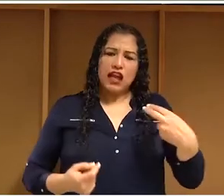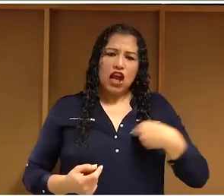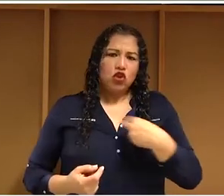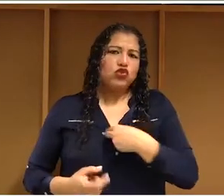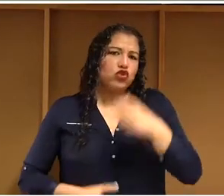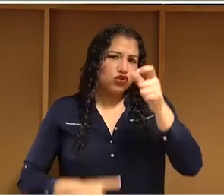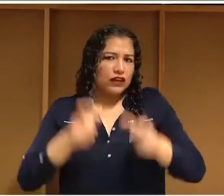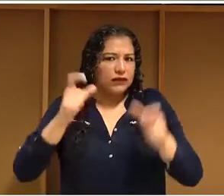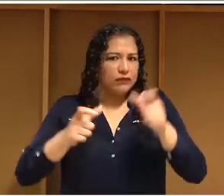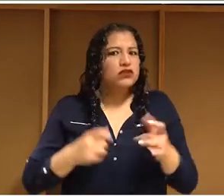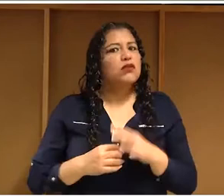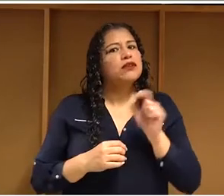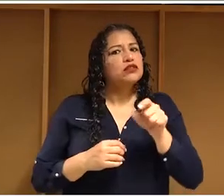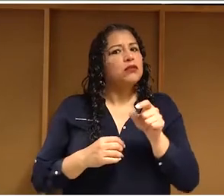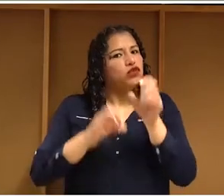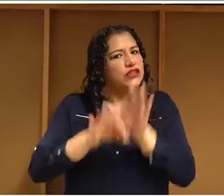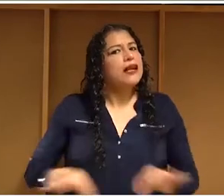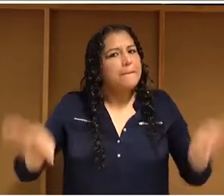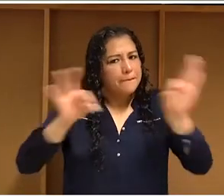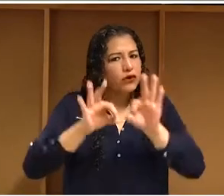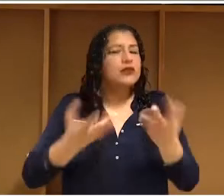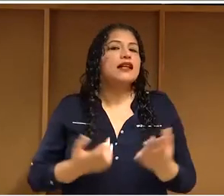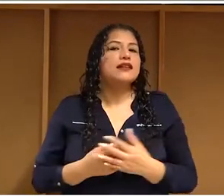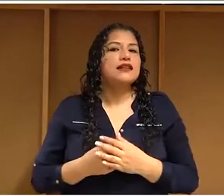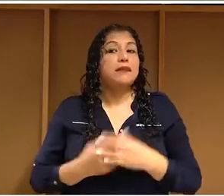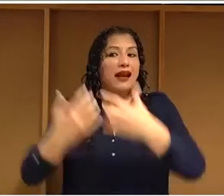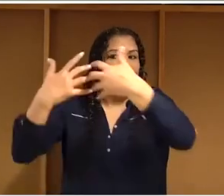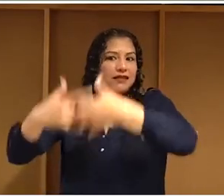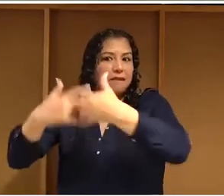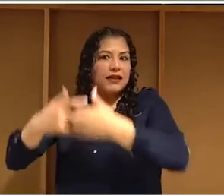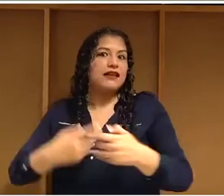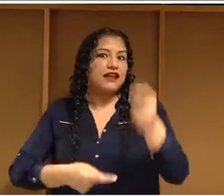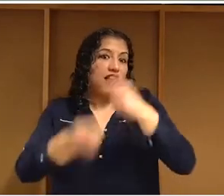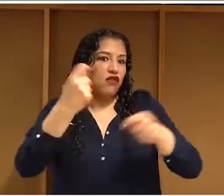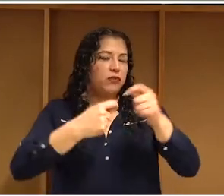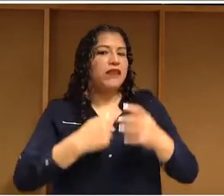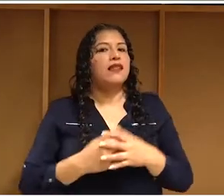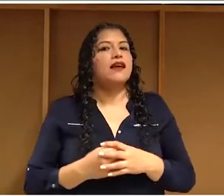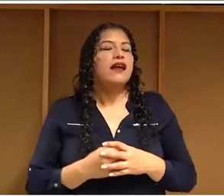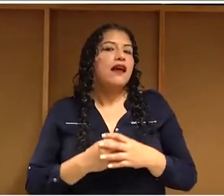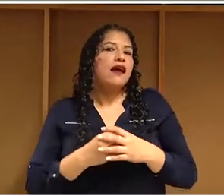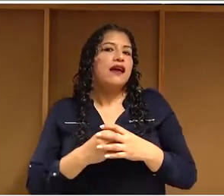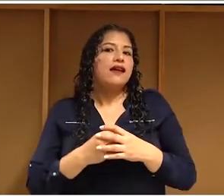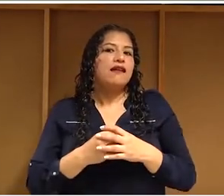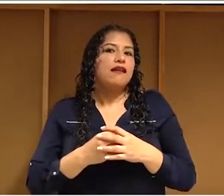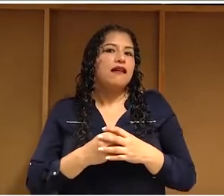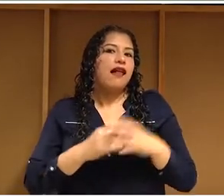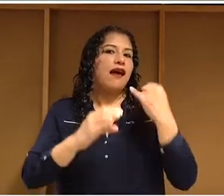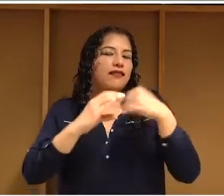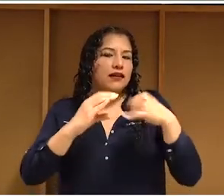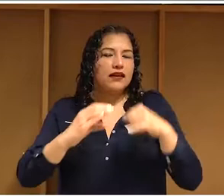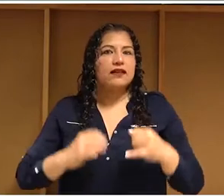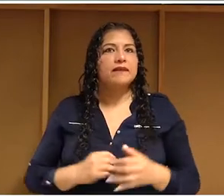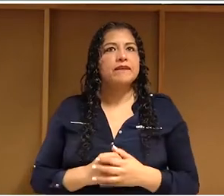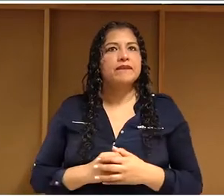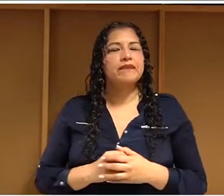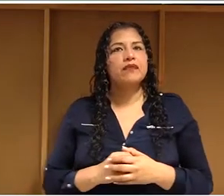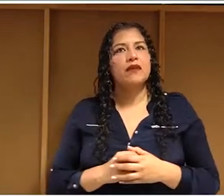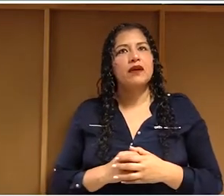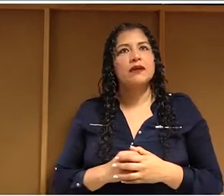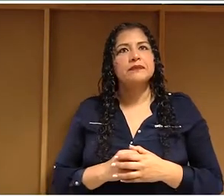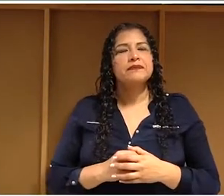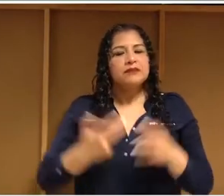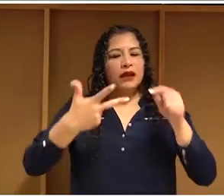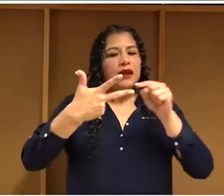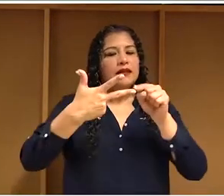De la misma manera en la que somos constituyentes de poder de nuestros representantes políticos, de cierta manera nosotros también tenemos un poder aquí. Y finalmente,